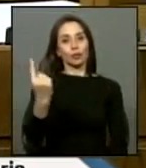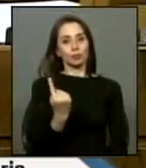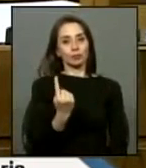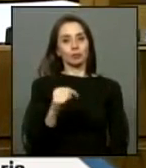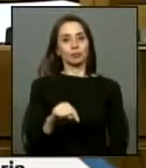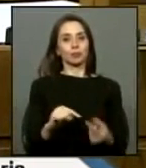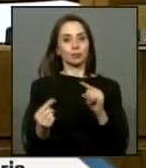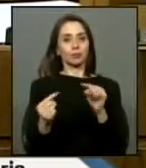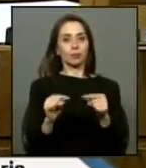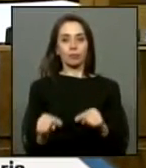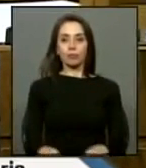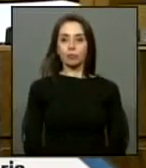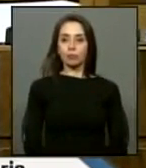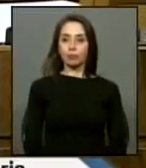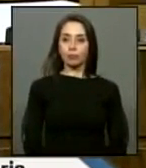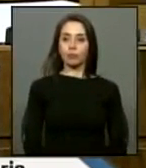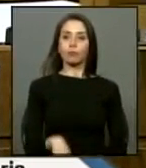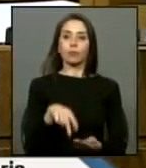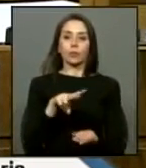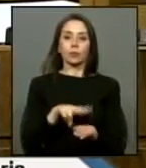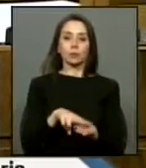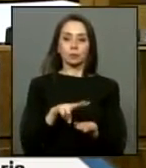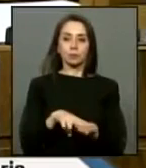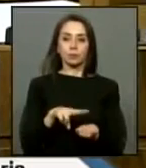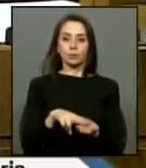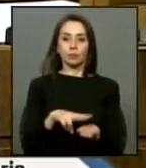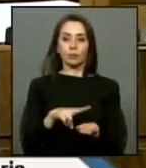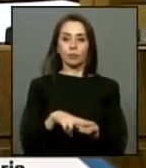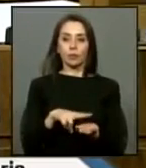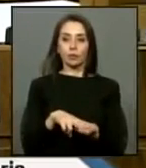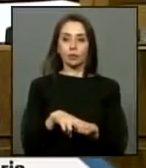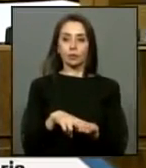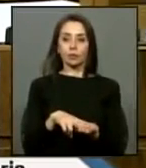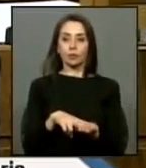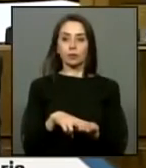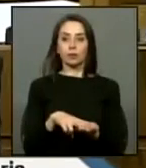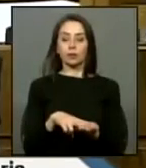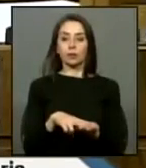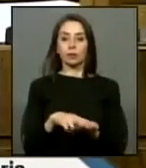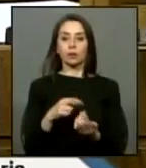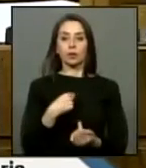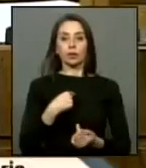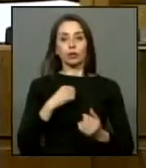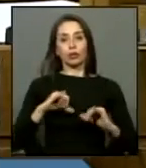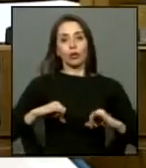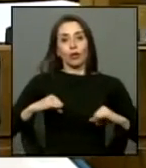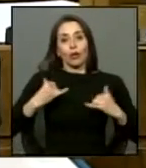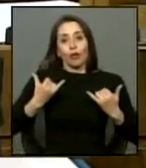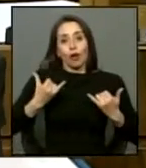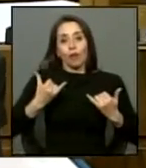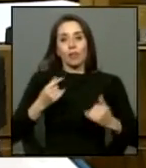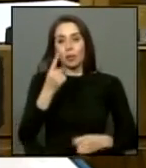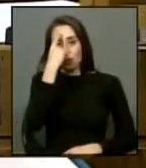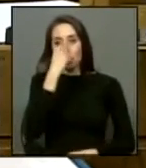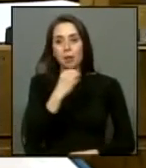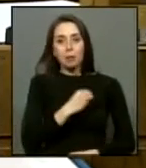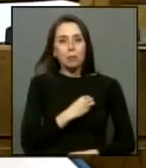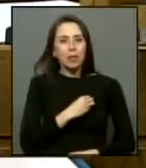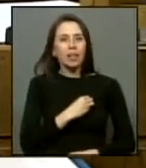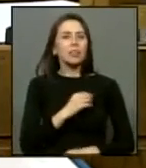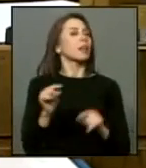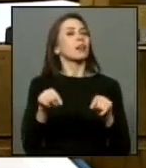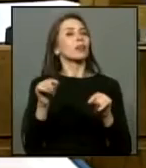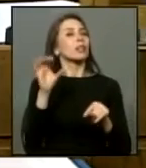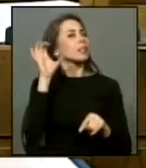discusión la verdad de que yo soy bastante joven y además no honesto y me da pena a lo que se escucha